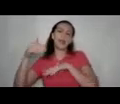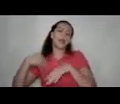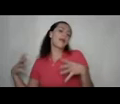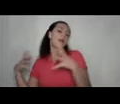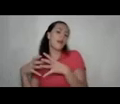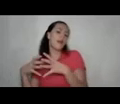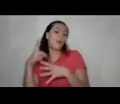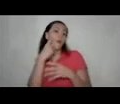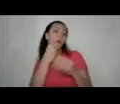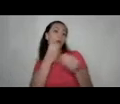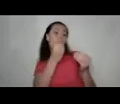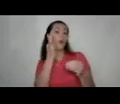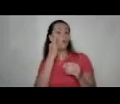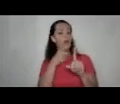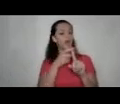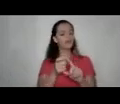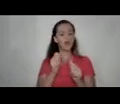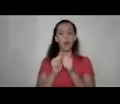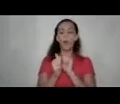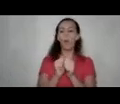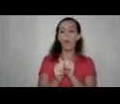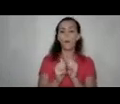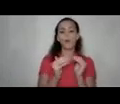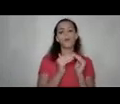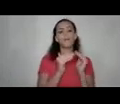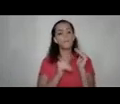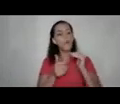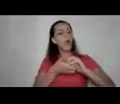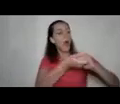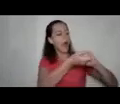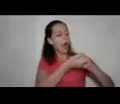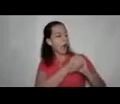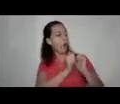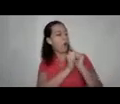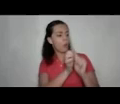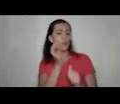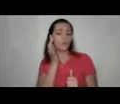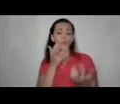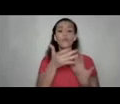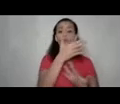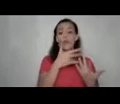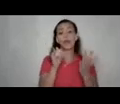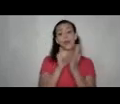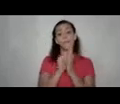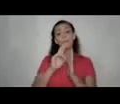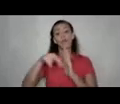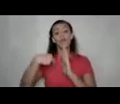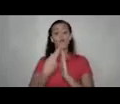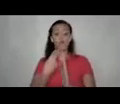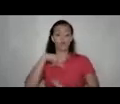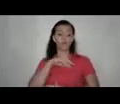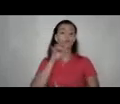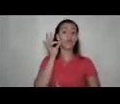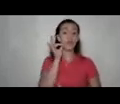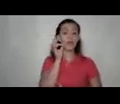ser mujeres es mucho desde la competencia y menos desde aliarnos y acompañarnos en este caso el rol de nosotras como mujeres que